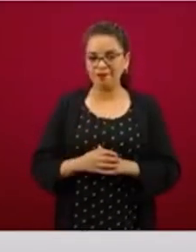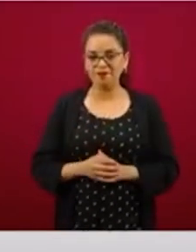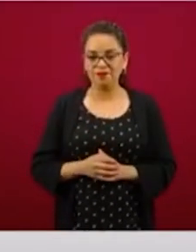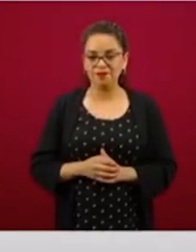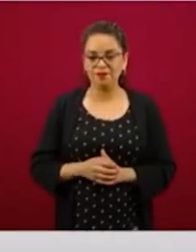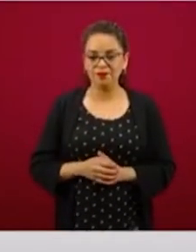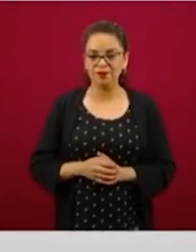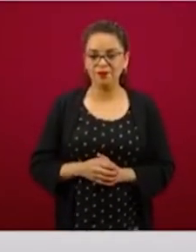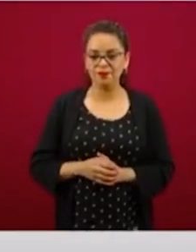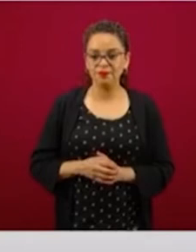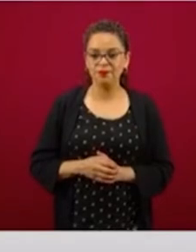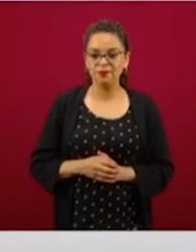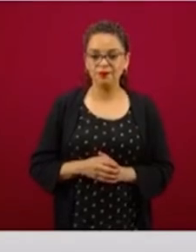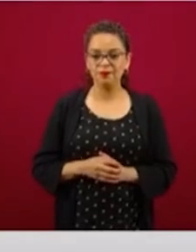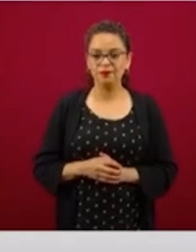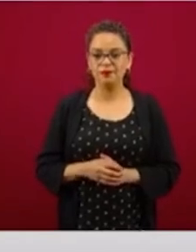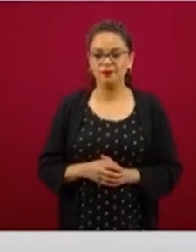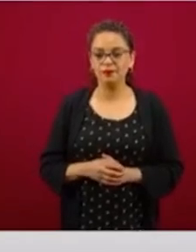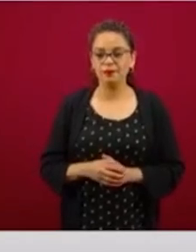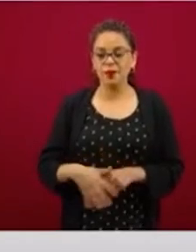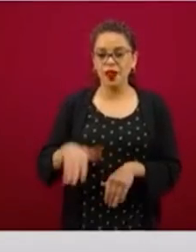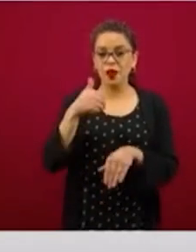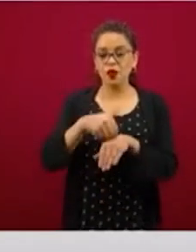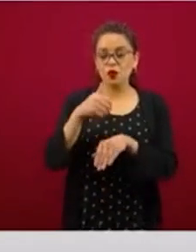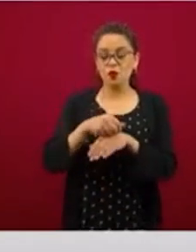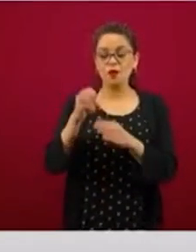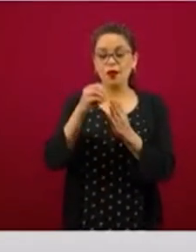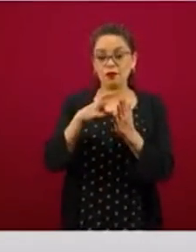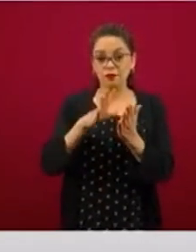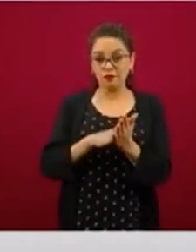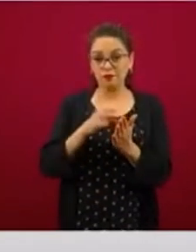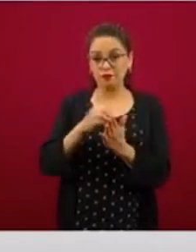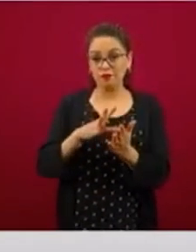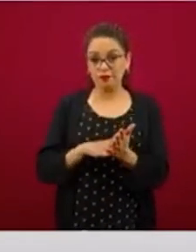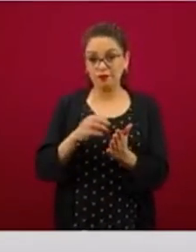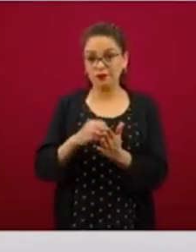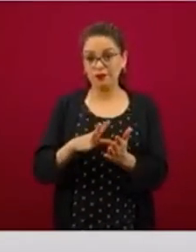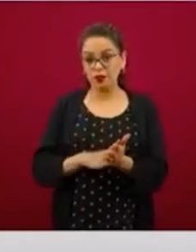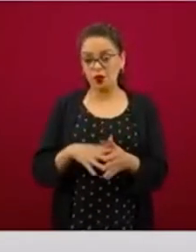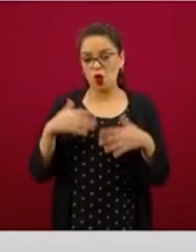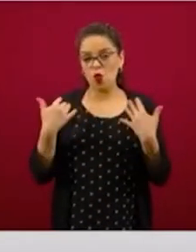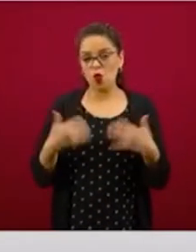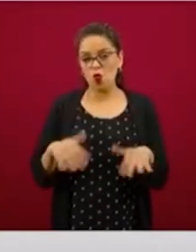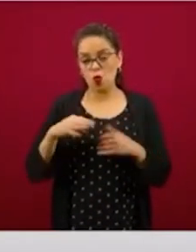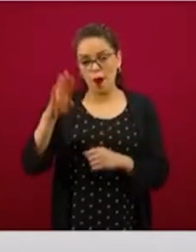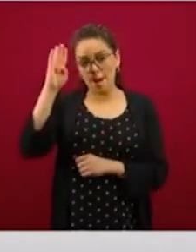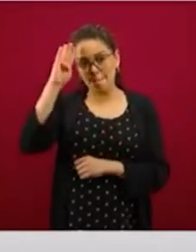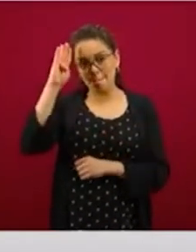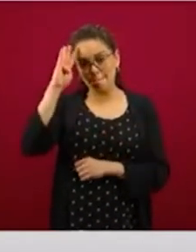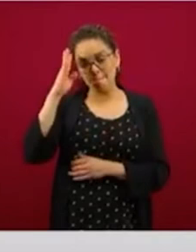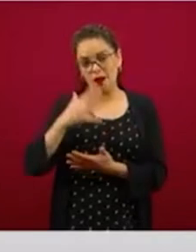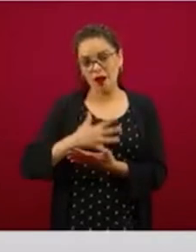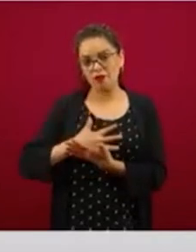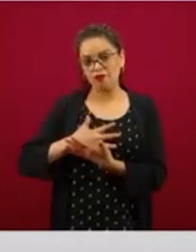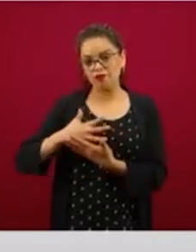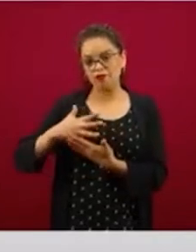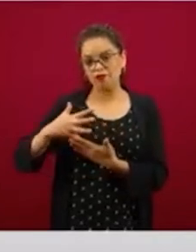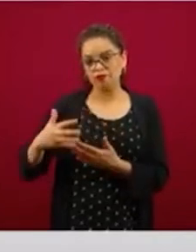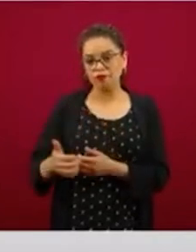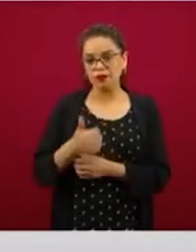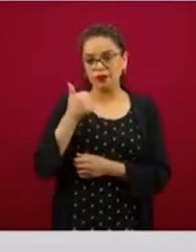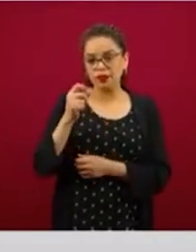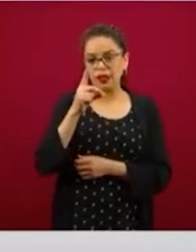y el número de registros ha crecido de manera importante. El 6 de mayo, que fue cuando inició el